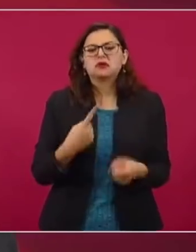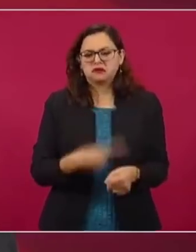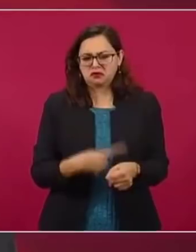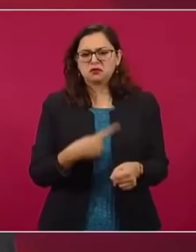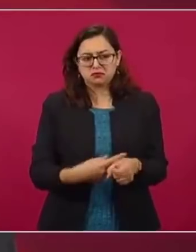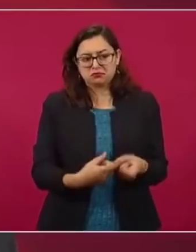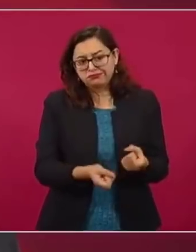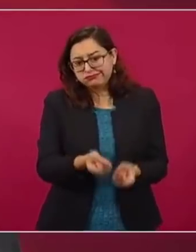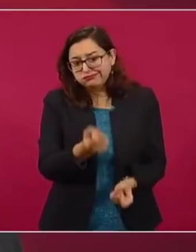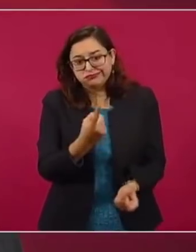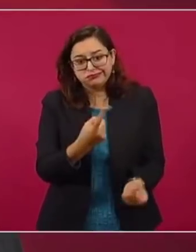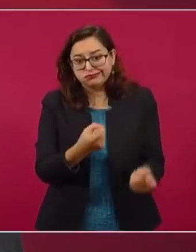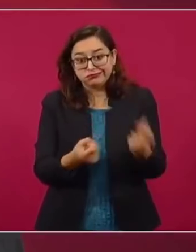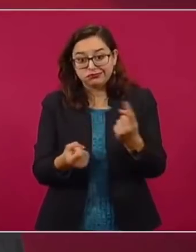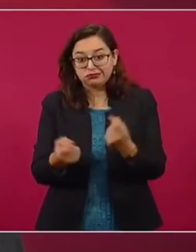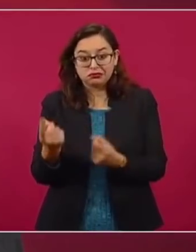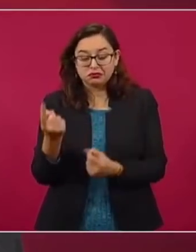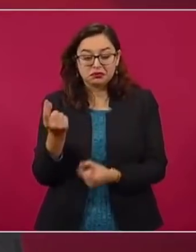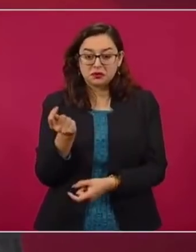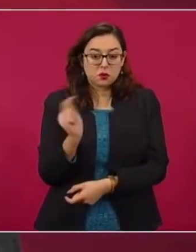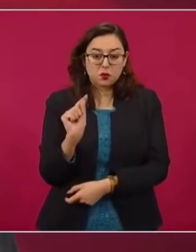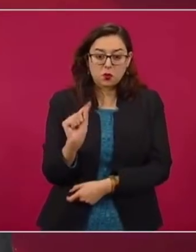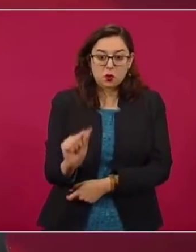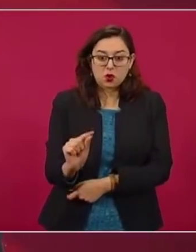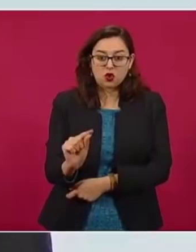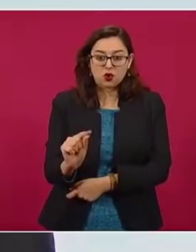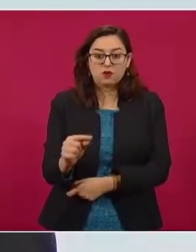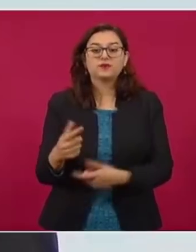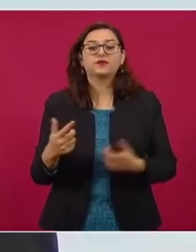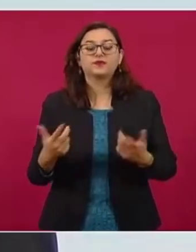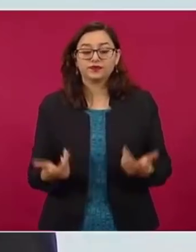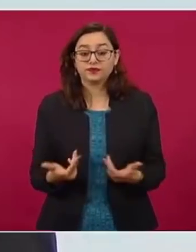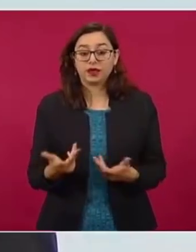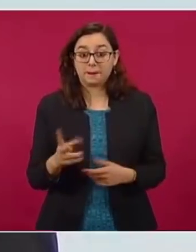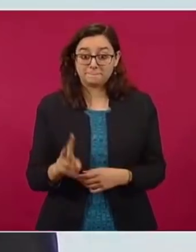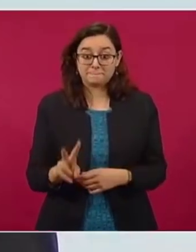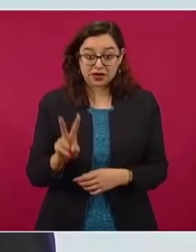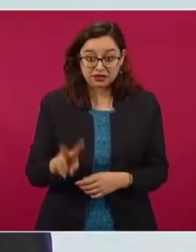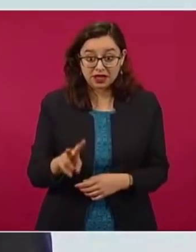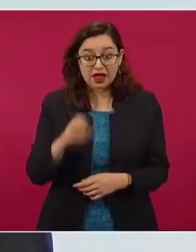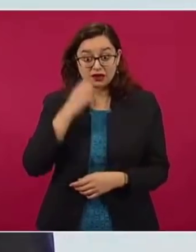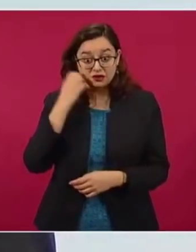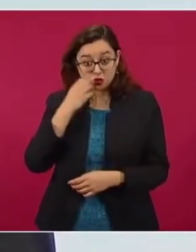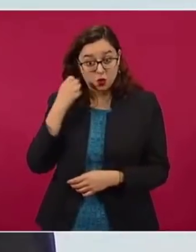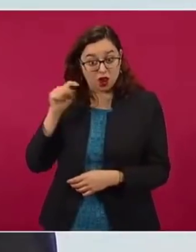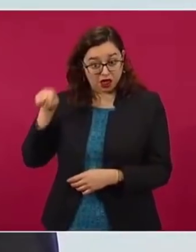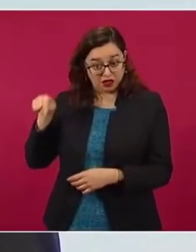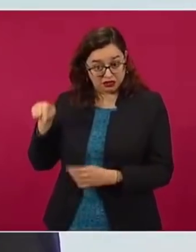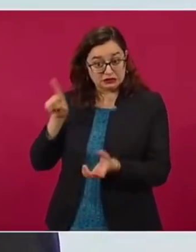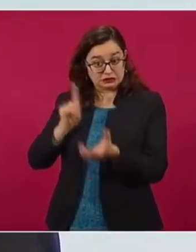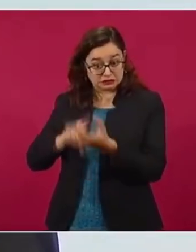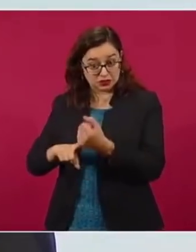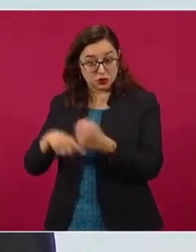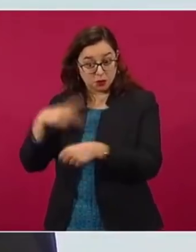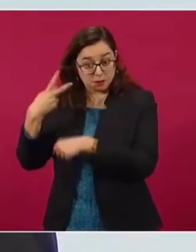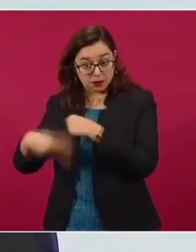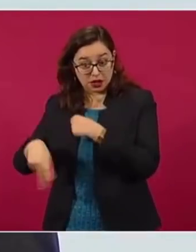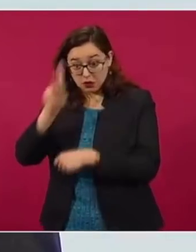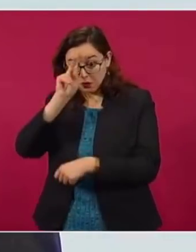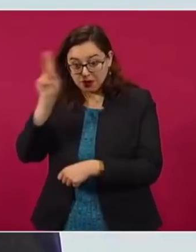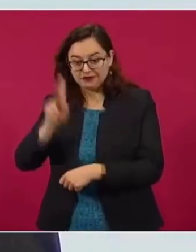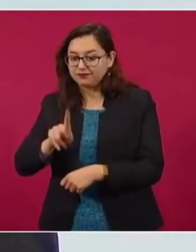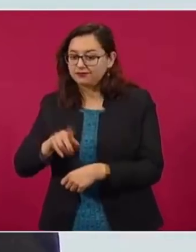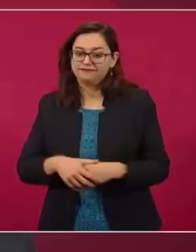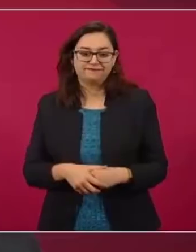comparado con el resto de la población. Entonces, la escuela no es el sitio en donde mayormente